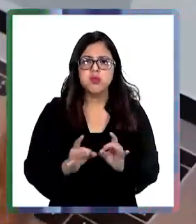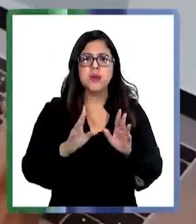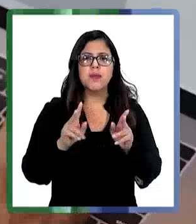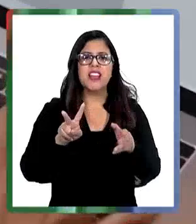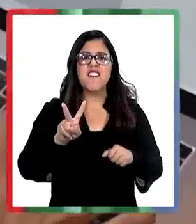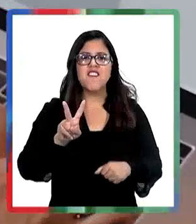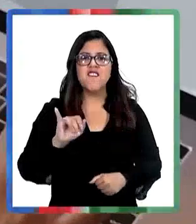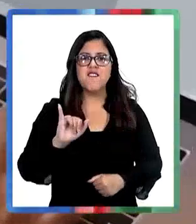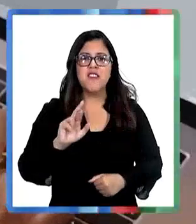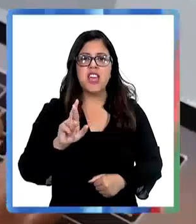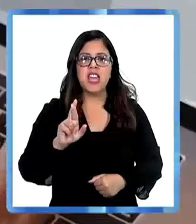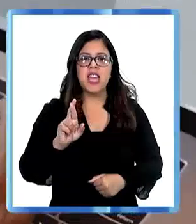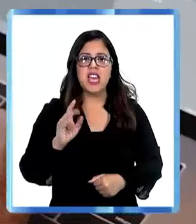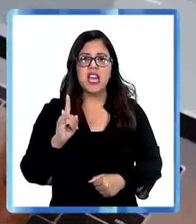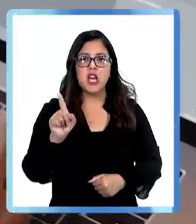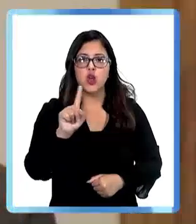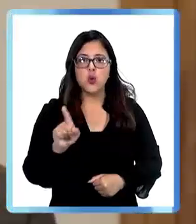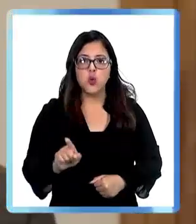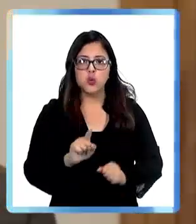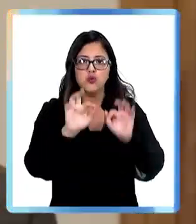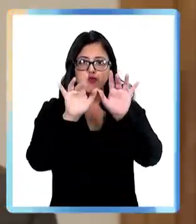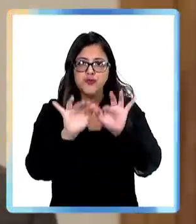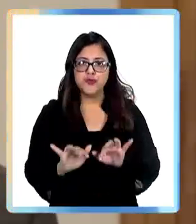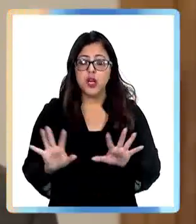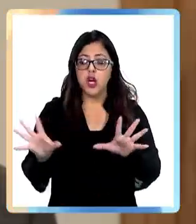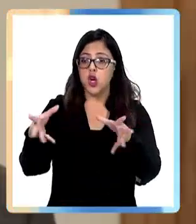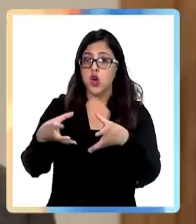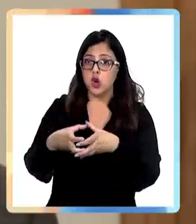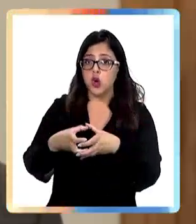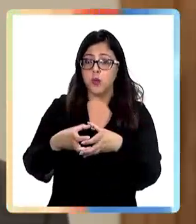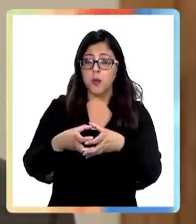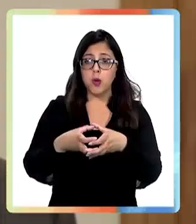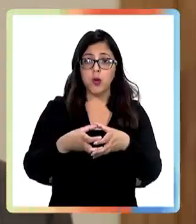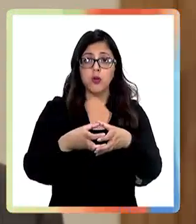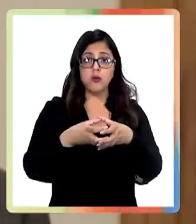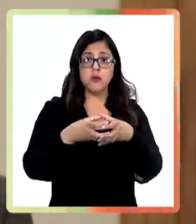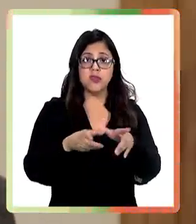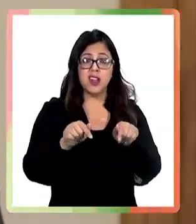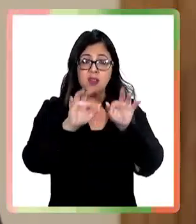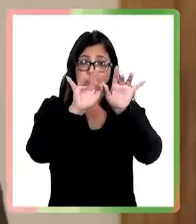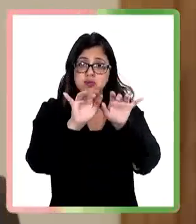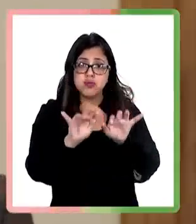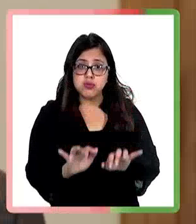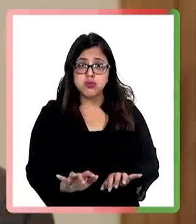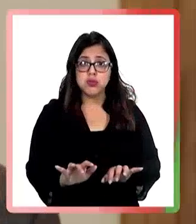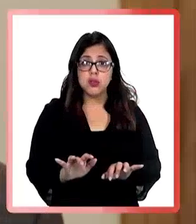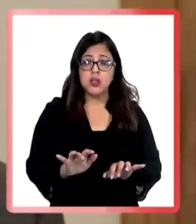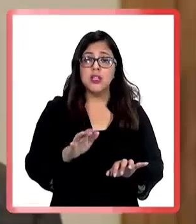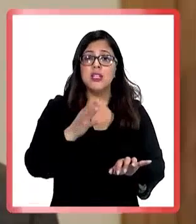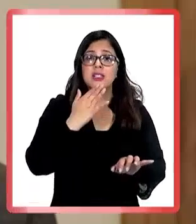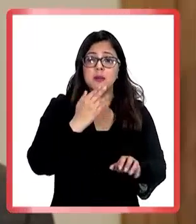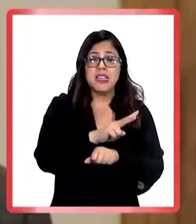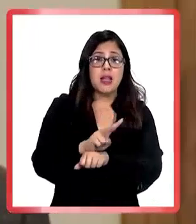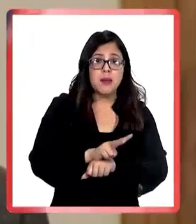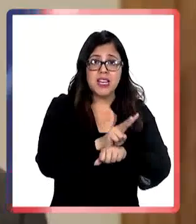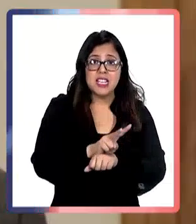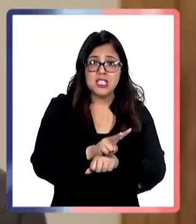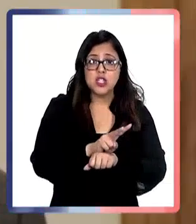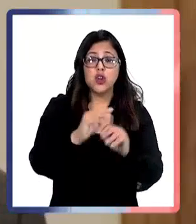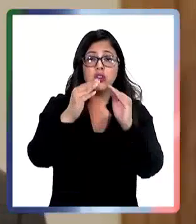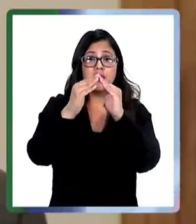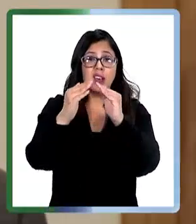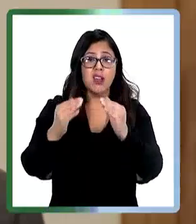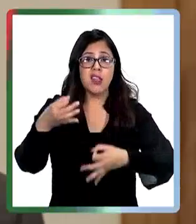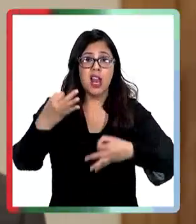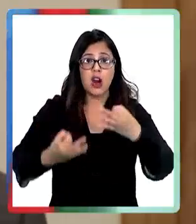virus computacional. El equipo de informática, tanto de la corporación como de todas las Cortes de Apelaciones y de Administraciones Zonales,